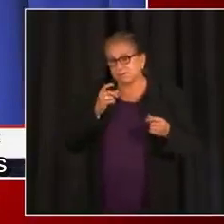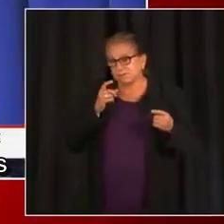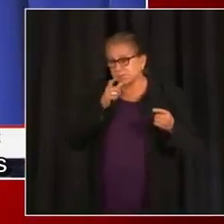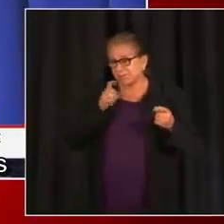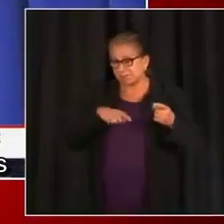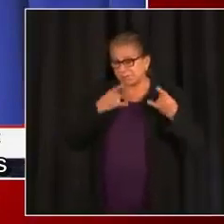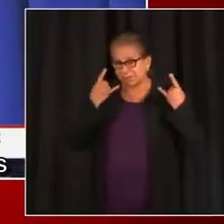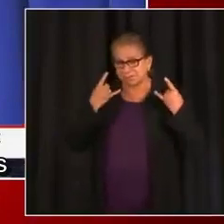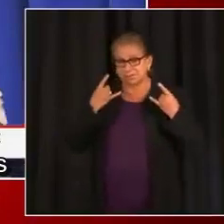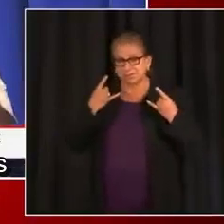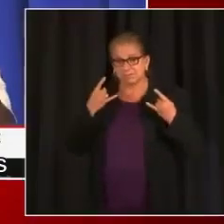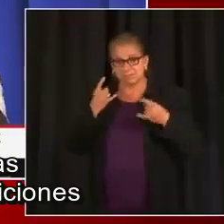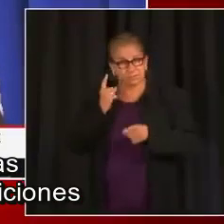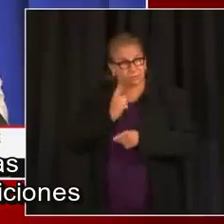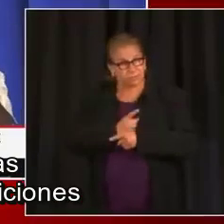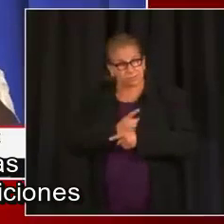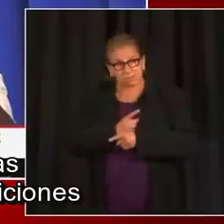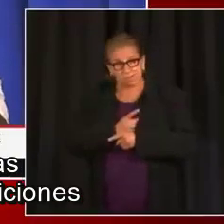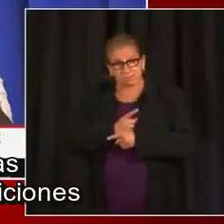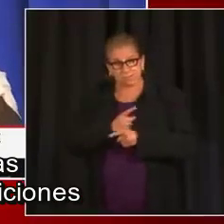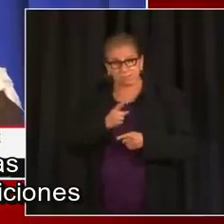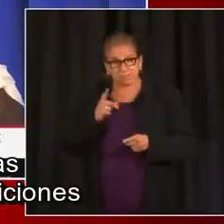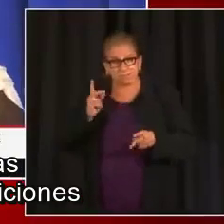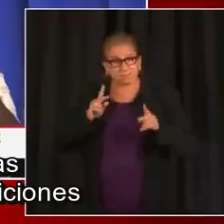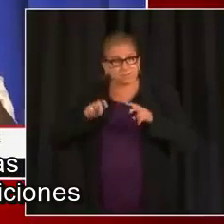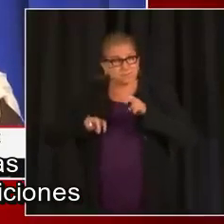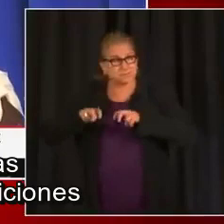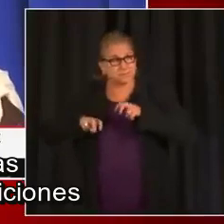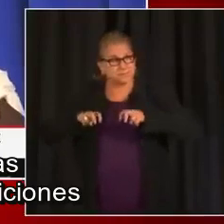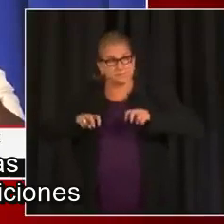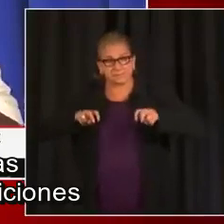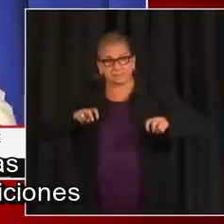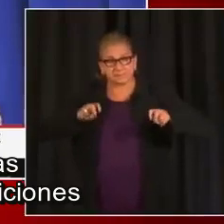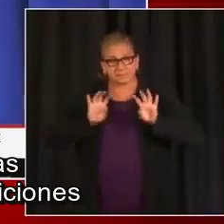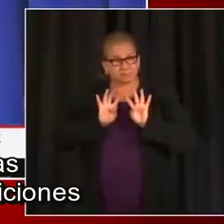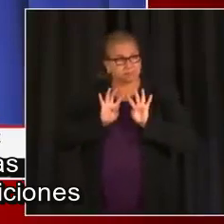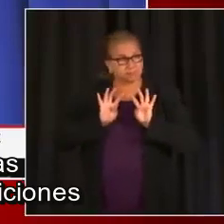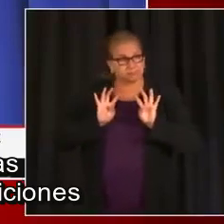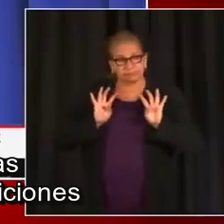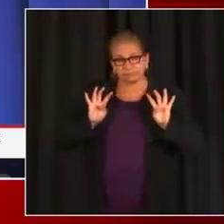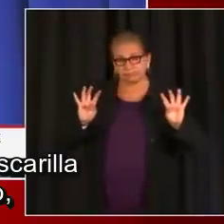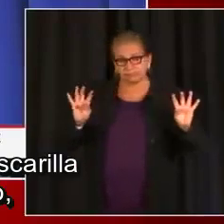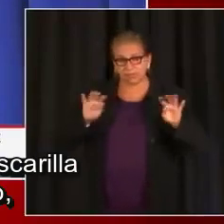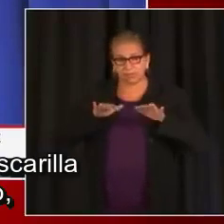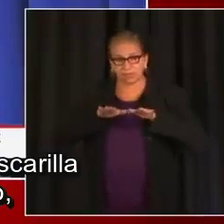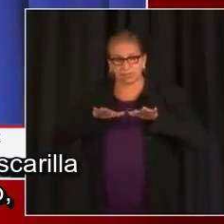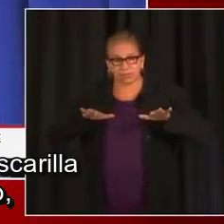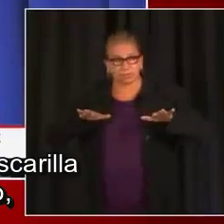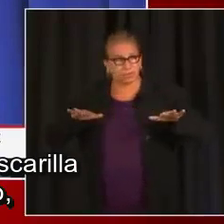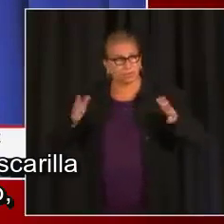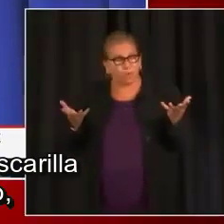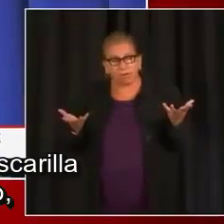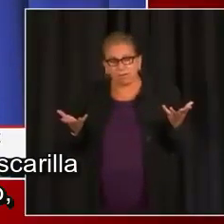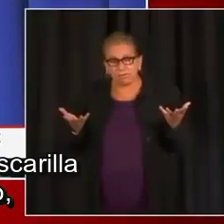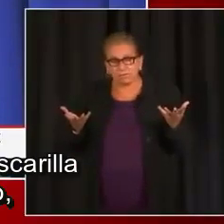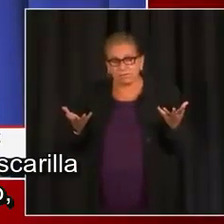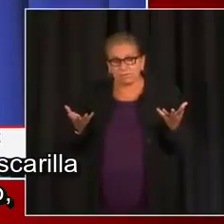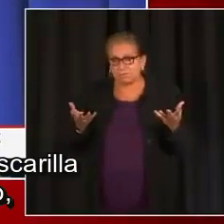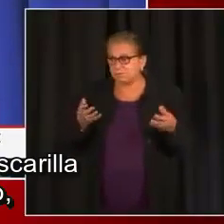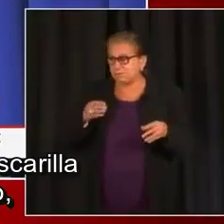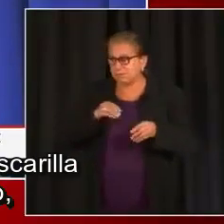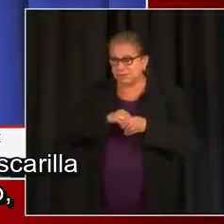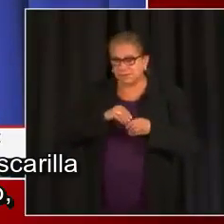de personas totalmente vacunadas y en la guía de mascarillas, las personas que tengan ciertas condiciones, que tengan ciertos criterios,